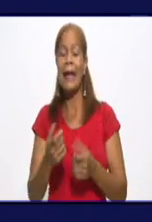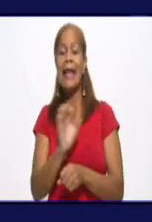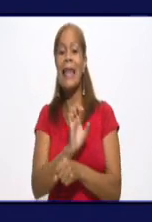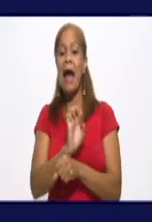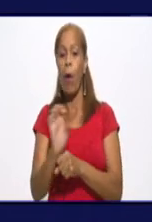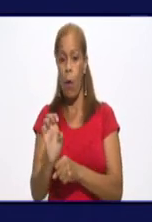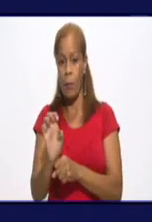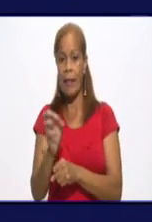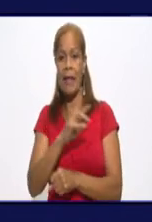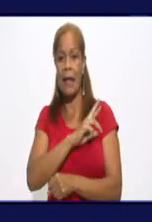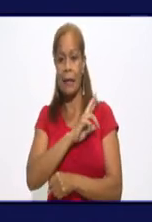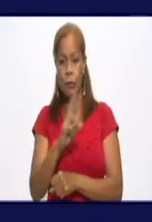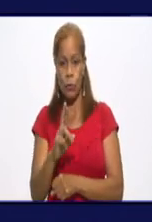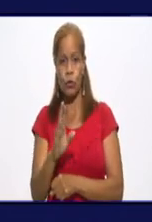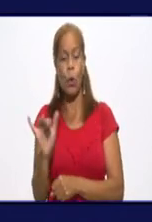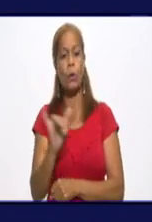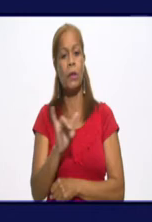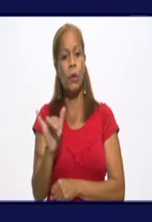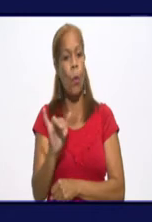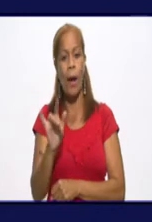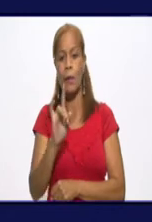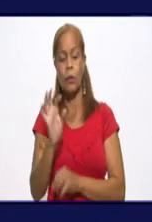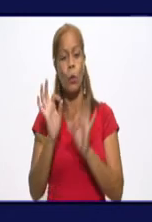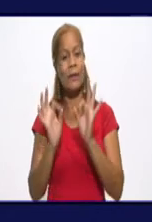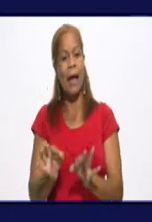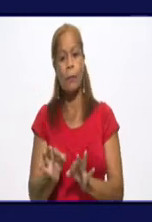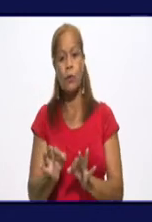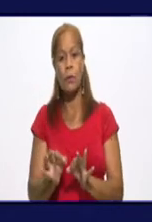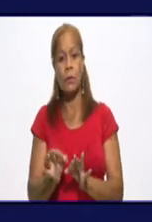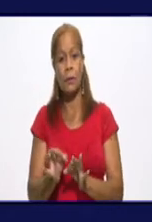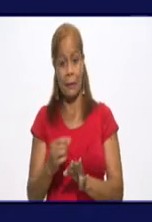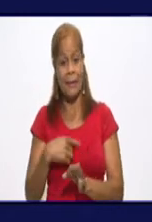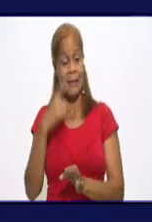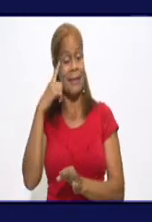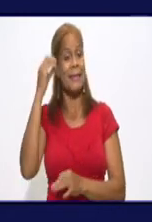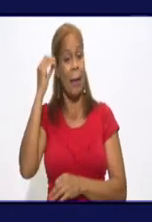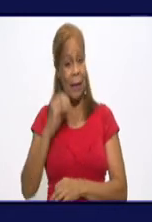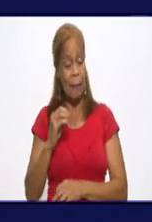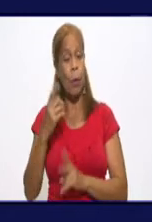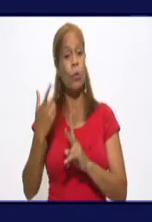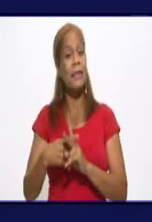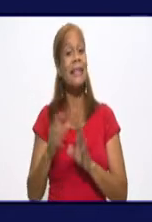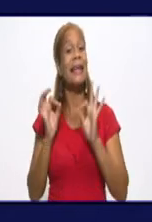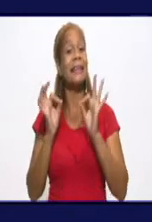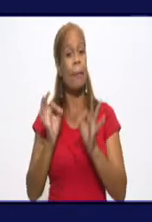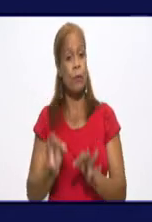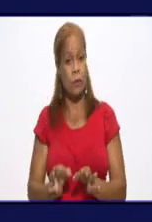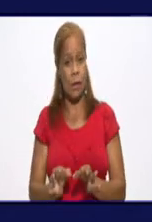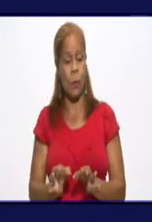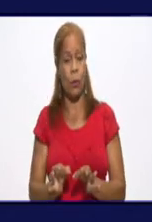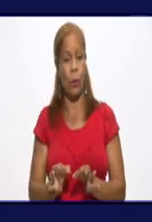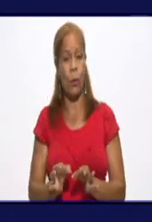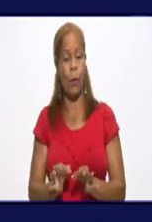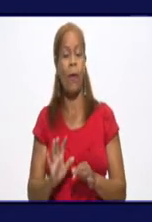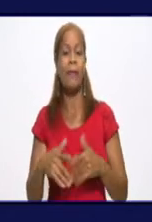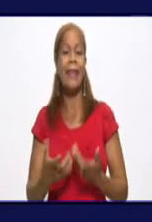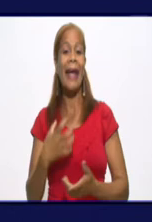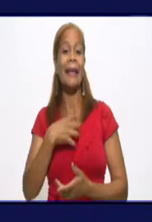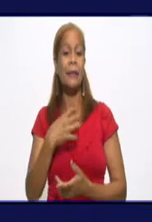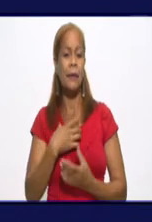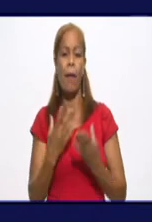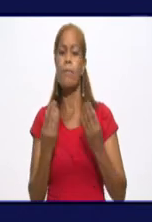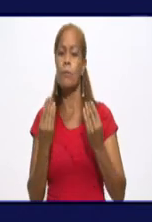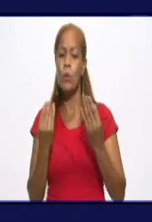No, estamos muy seguros, estamos seguros, estamos seguros que vendrán muchos